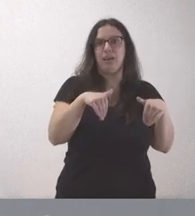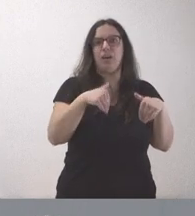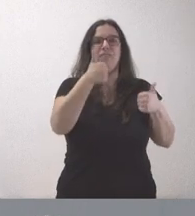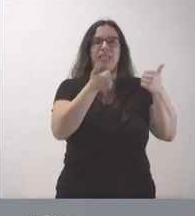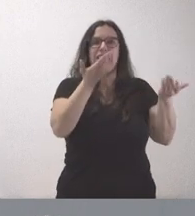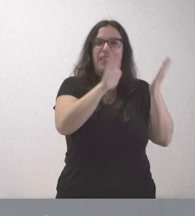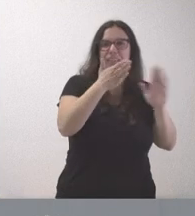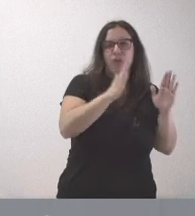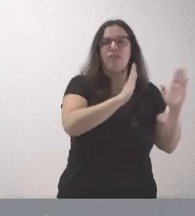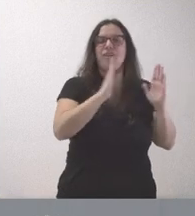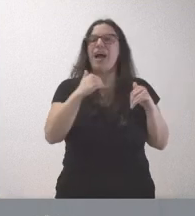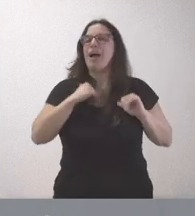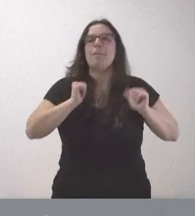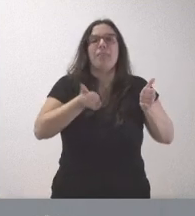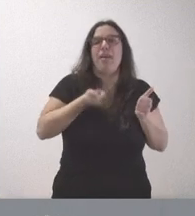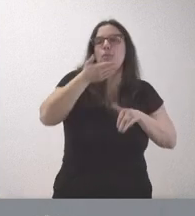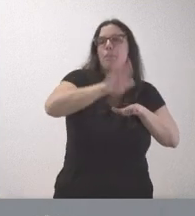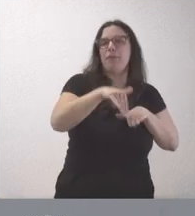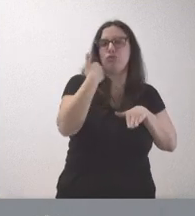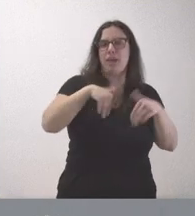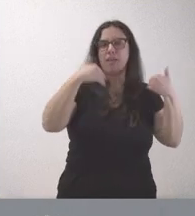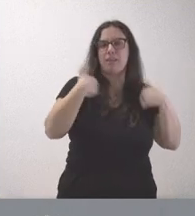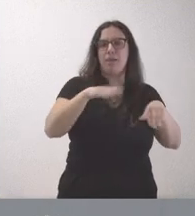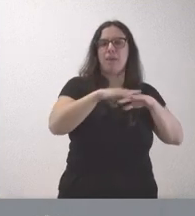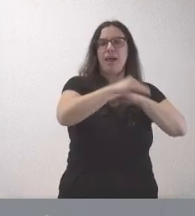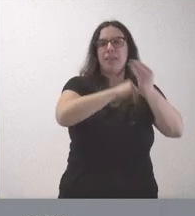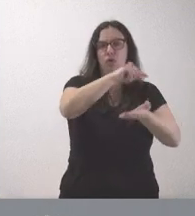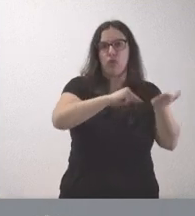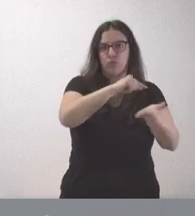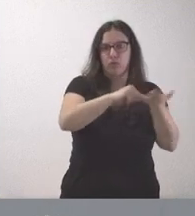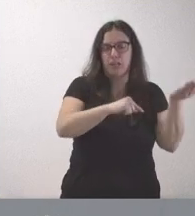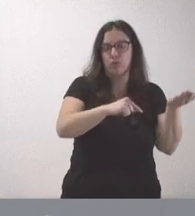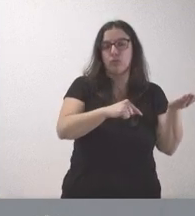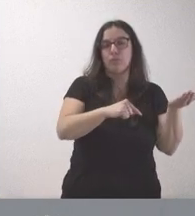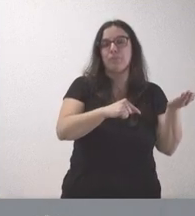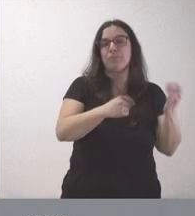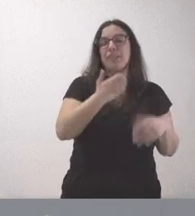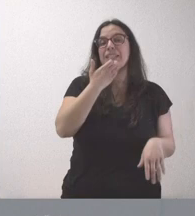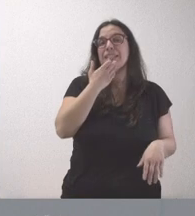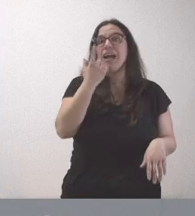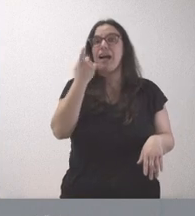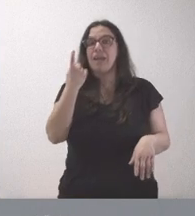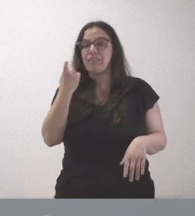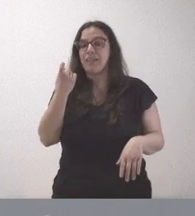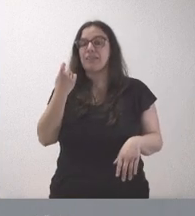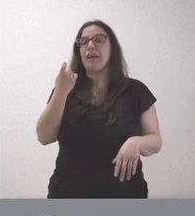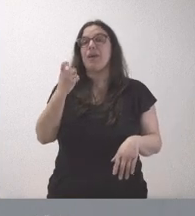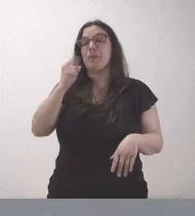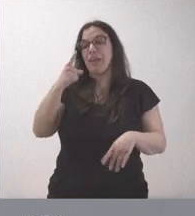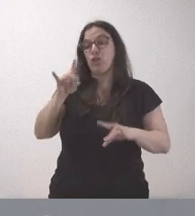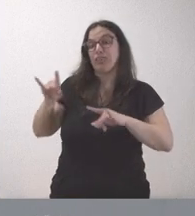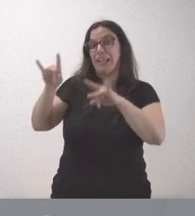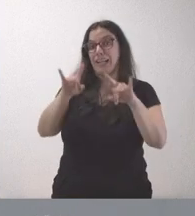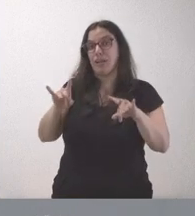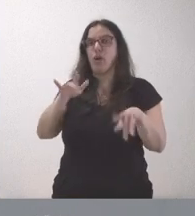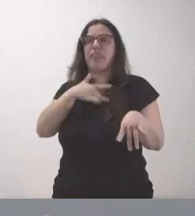o en fase de poderse proceder a realizar los contratos. Cuando lo que existe es la necesidad de disponer algunos terrenos que nos tengan que